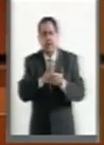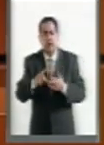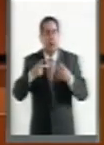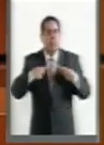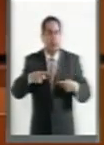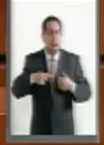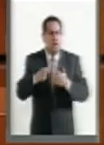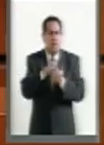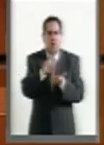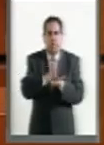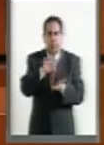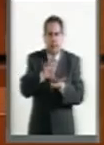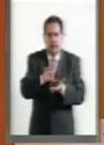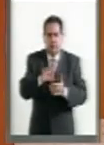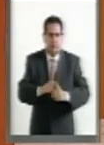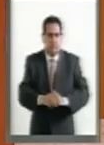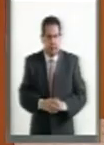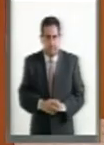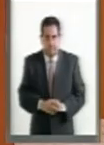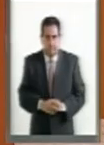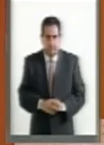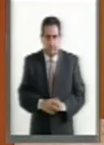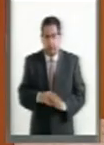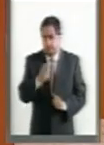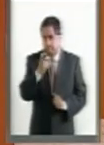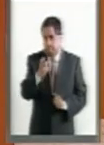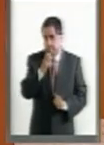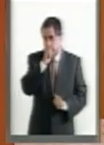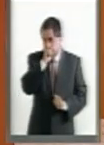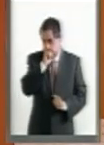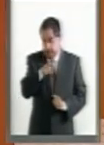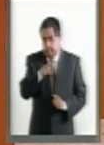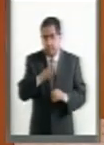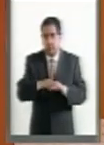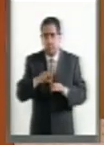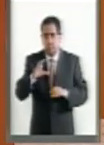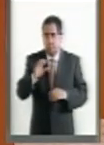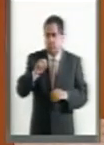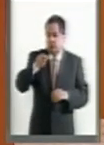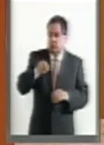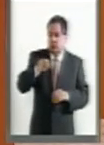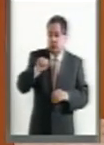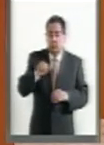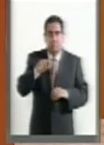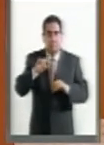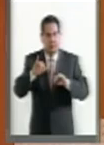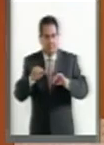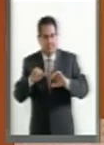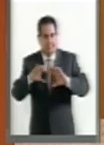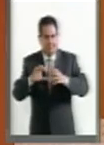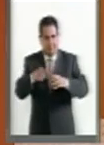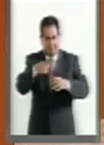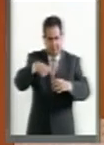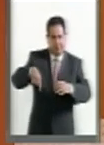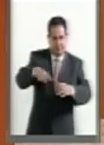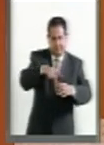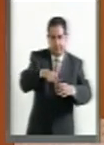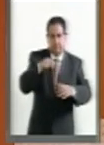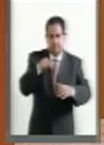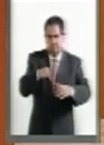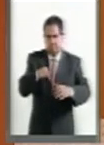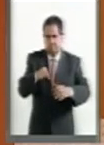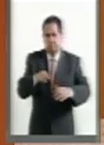personas con discapacidad. Por su parte, el Consejo Nacional para el Desarrollo y la Inclusión de las Personas con